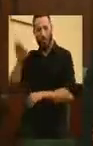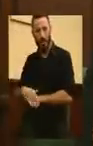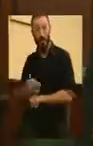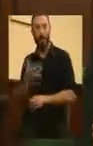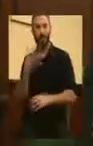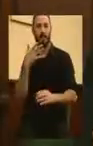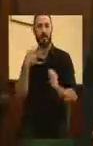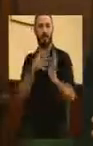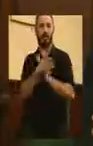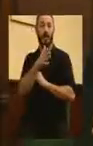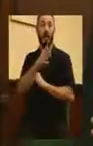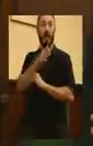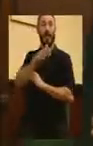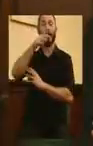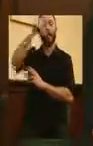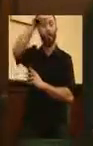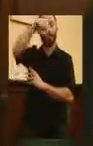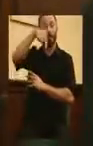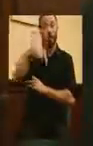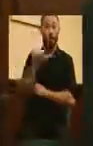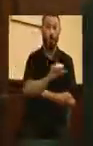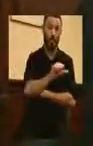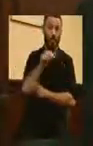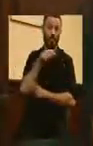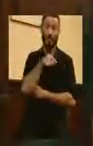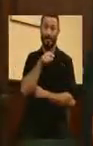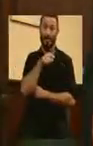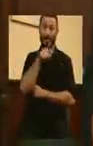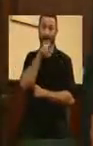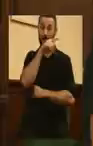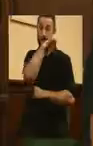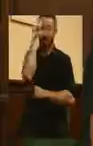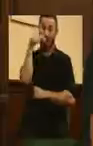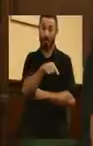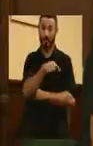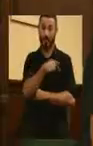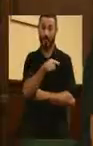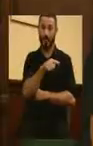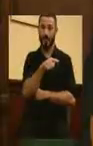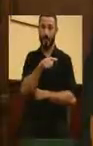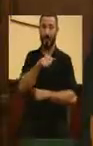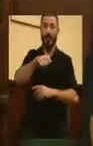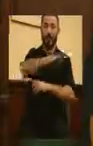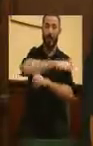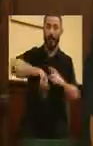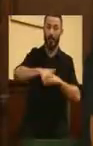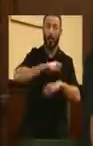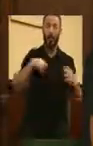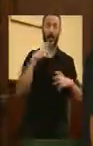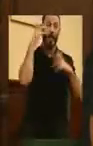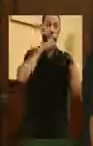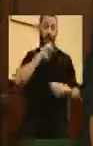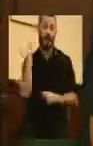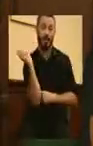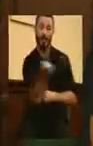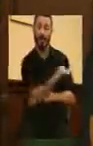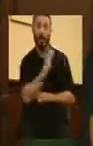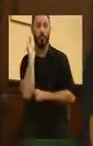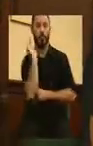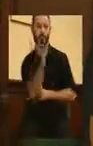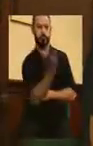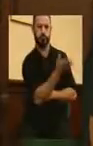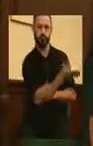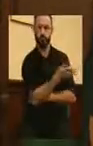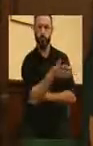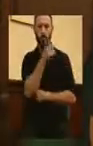territorio en la zona sureste de Madrid, es crítico para la conversación de la biodiversidad. Eso sin olvidar el derecho a la movilidad de todas